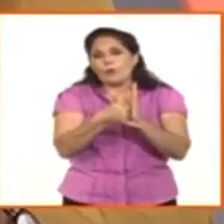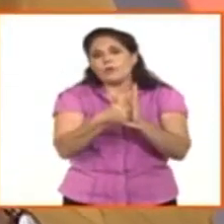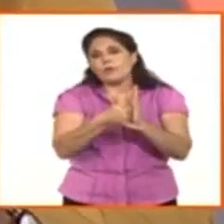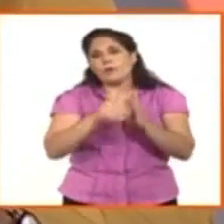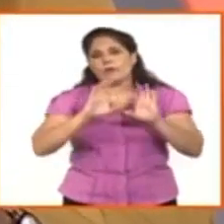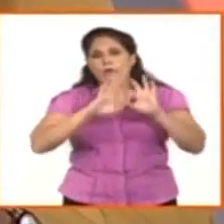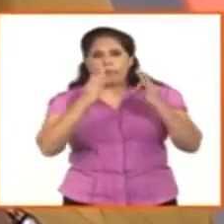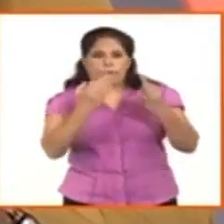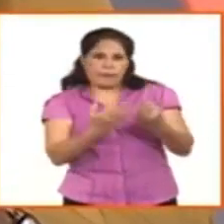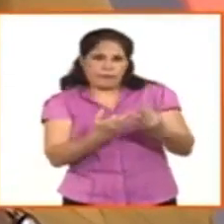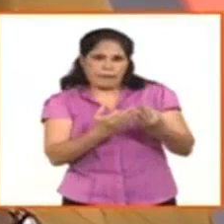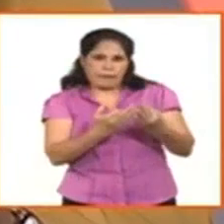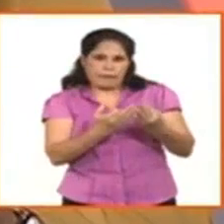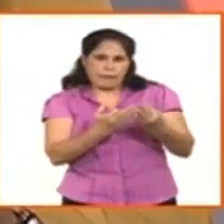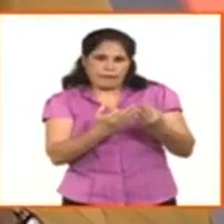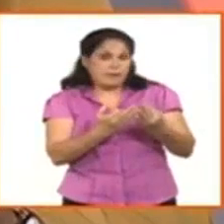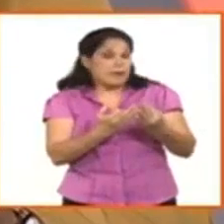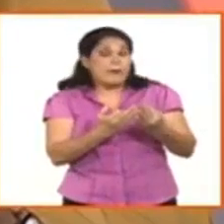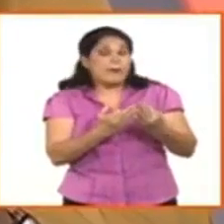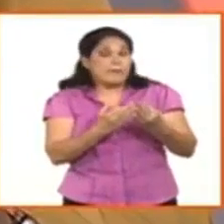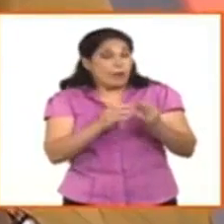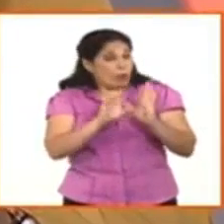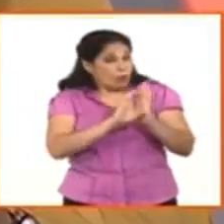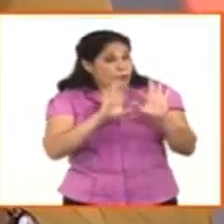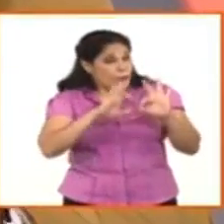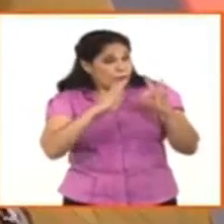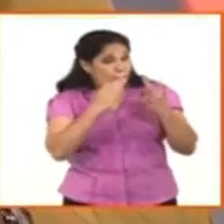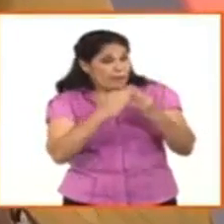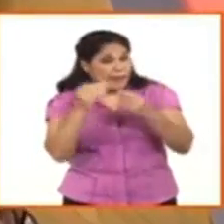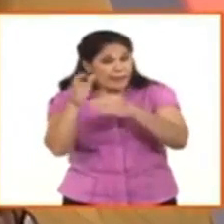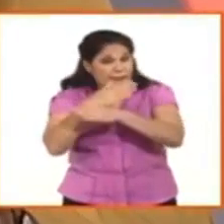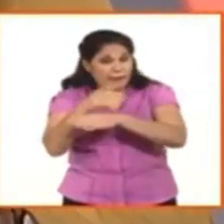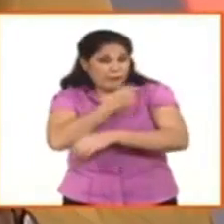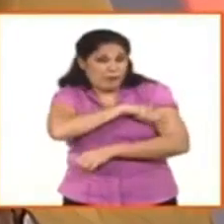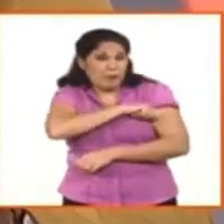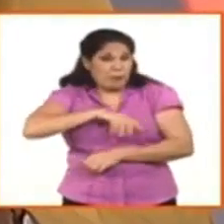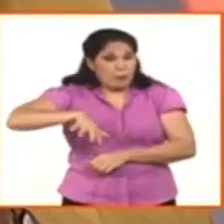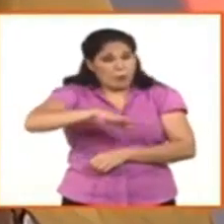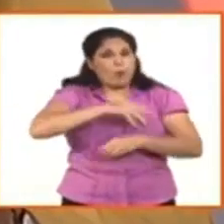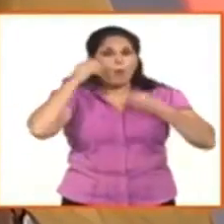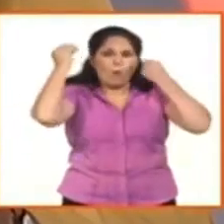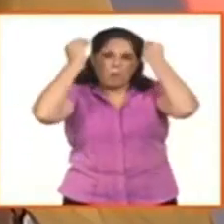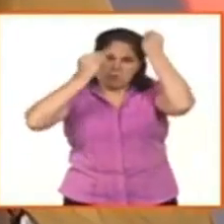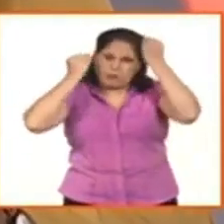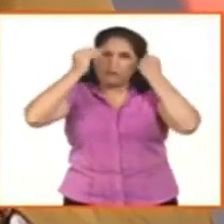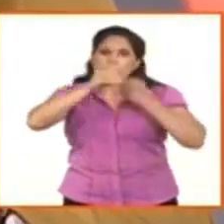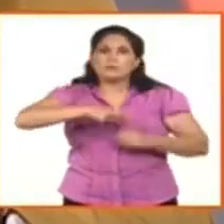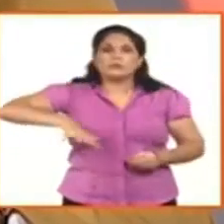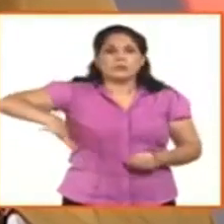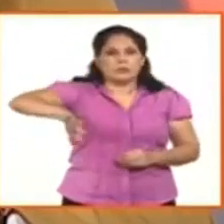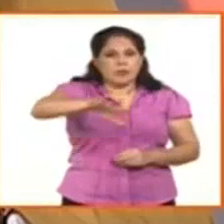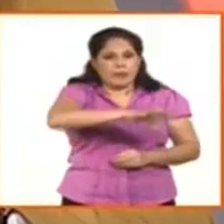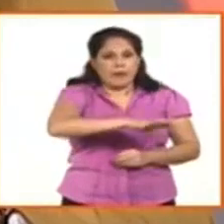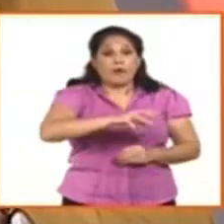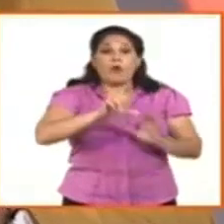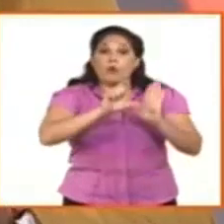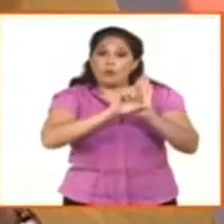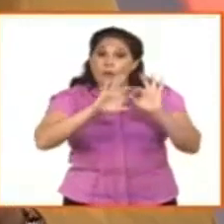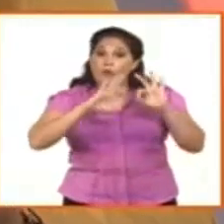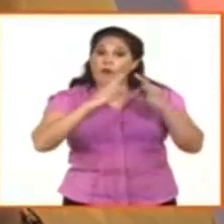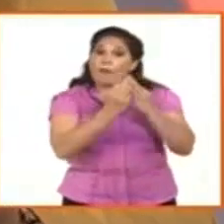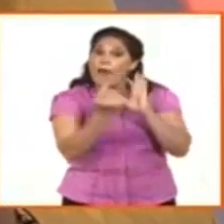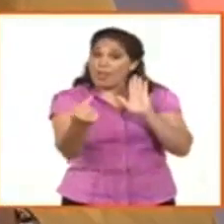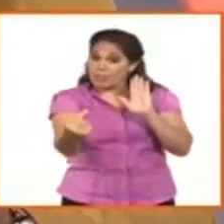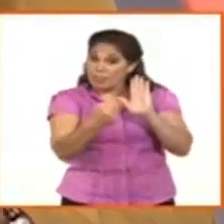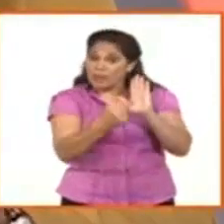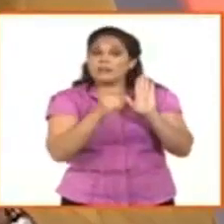que ha pensado en todos los grupos poblacionales y en todas las personas de la sociedad cubana qué